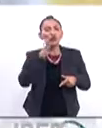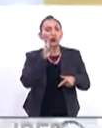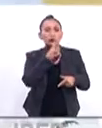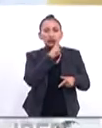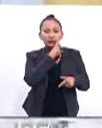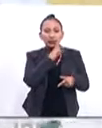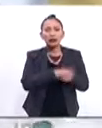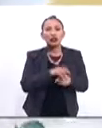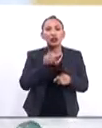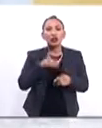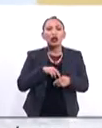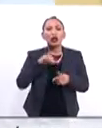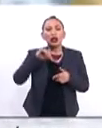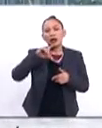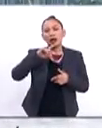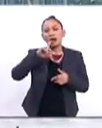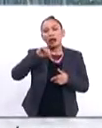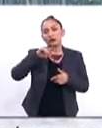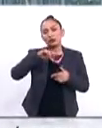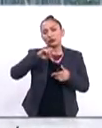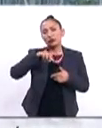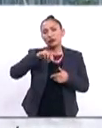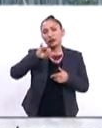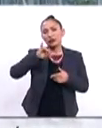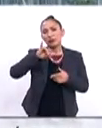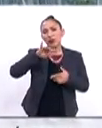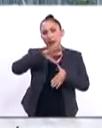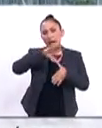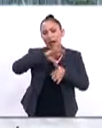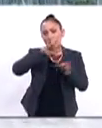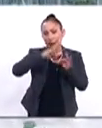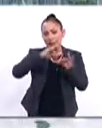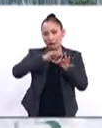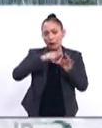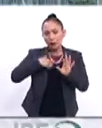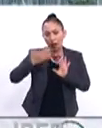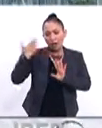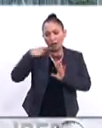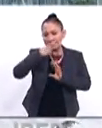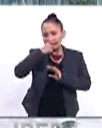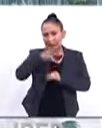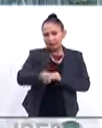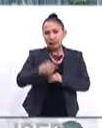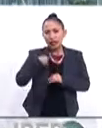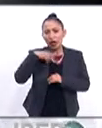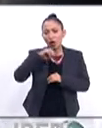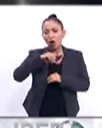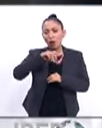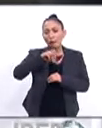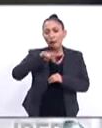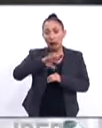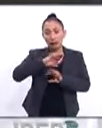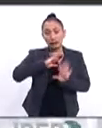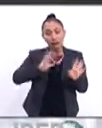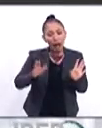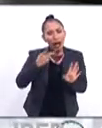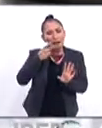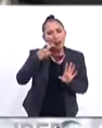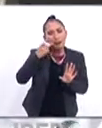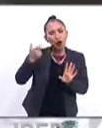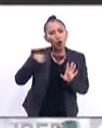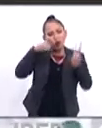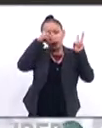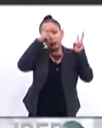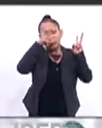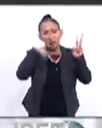Iberoamérica al día, sobre todo como ya lo ha adelantado Omar, estamos hablando de una